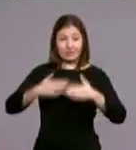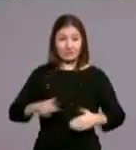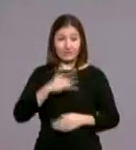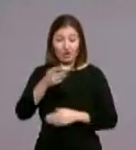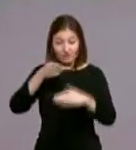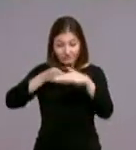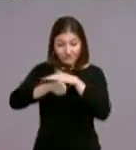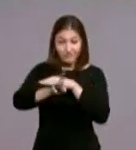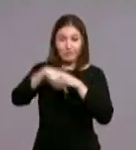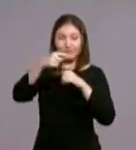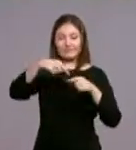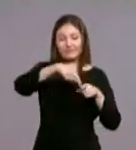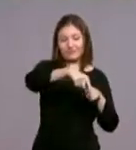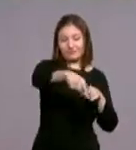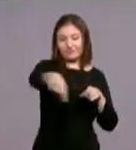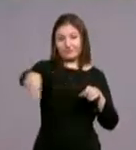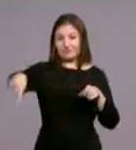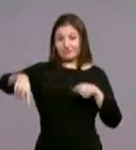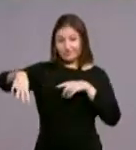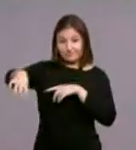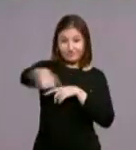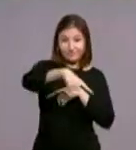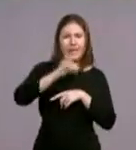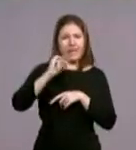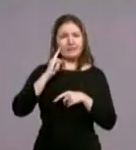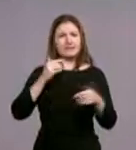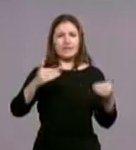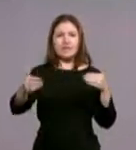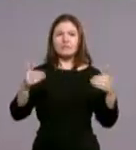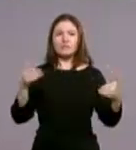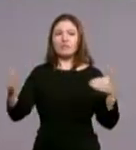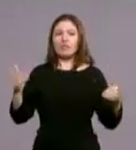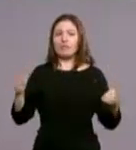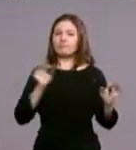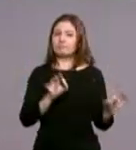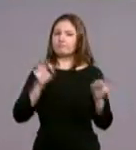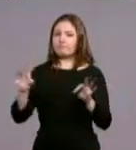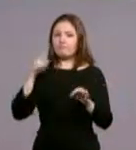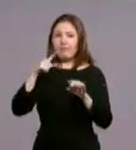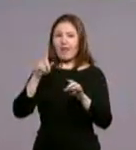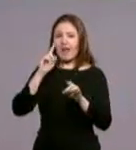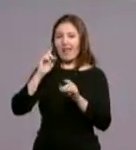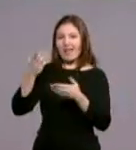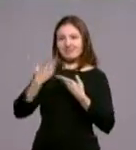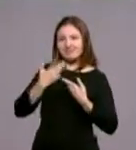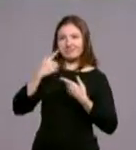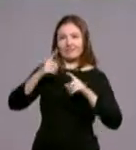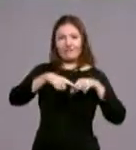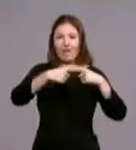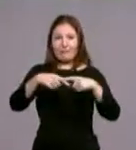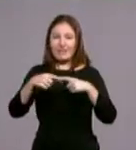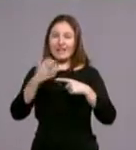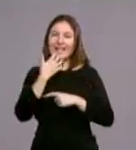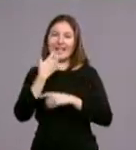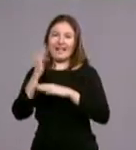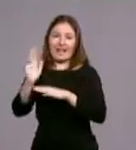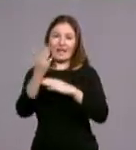detrás de la girola. Hay una exposición preparada para acompañar a todas las familias, con el ejemplo del